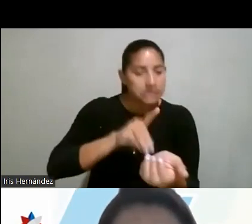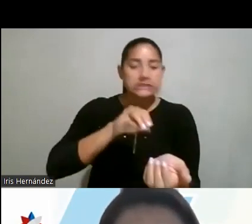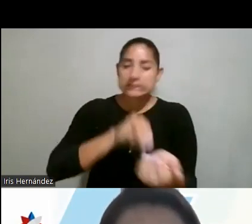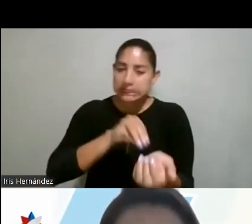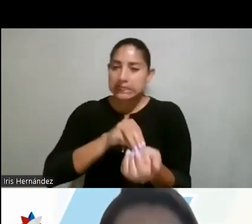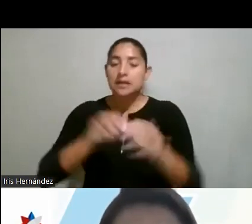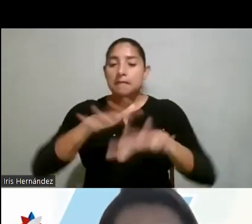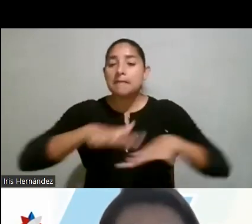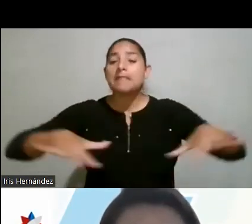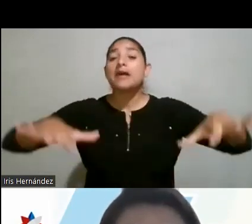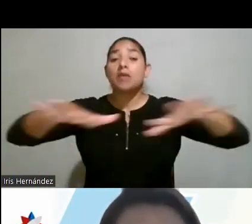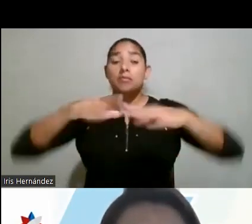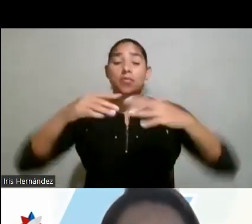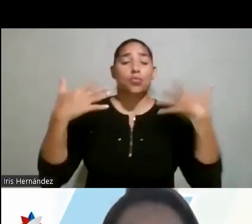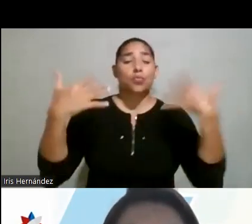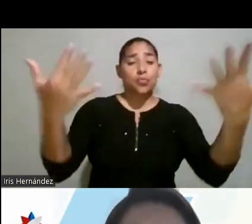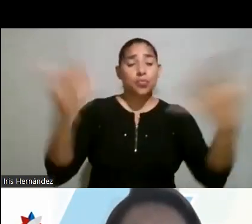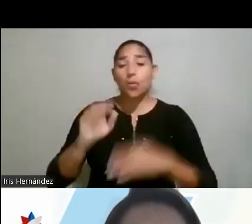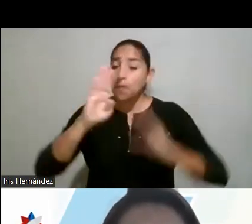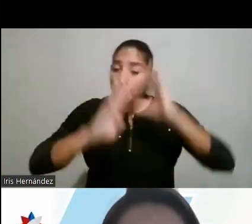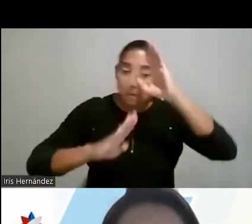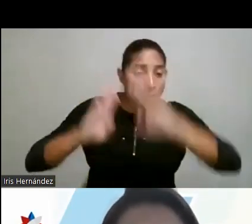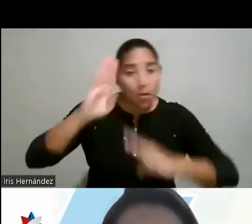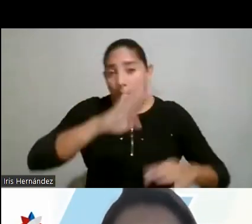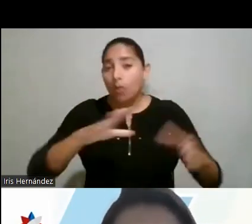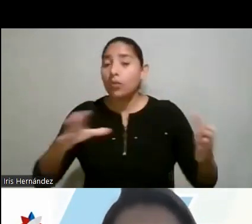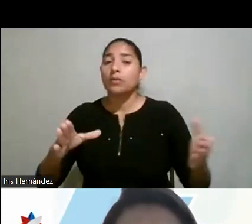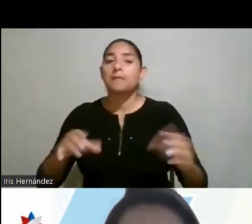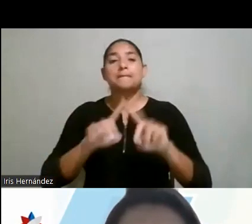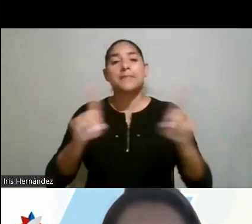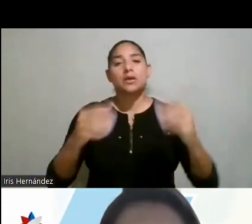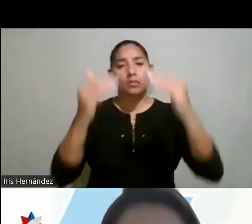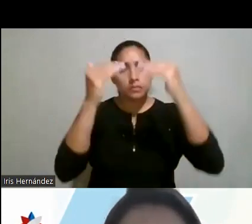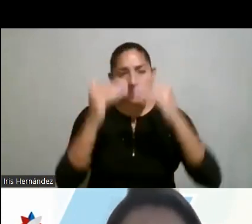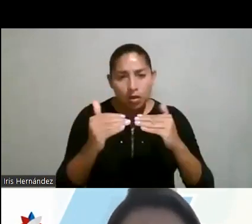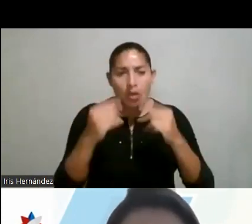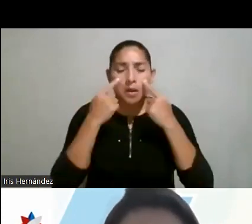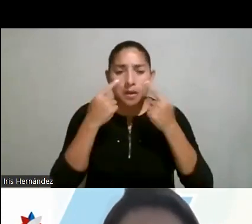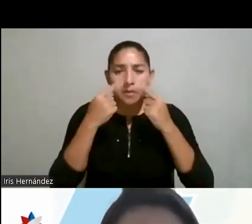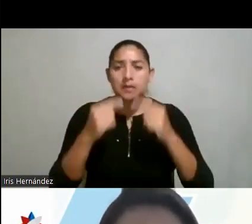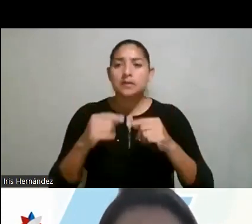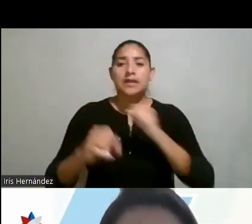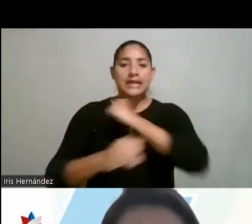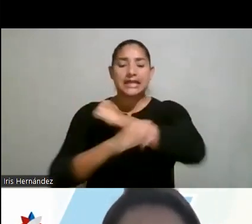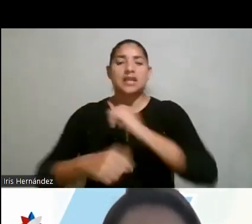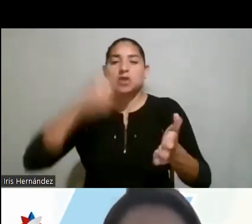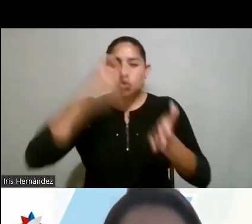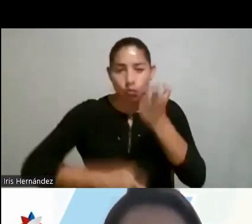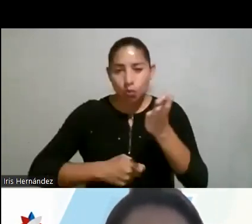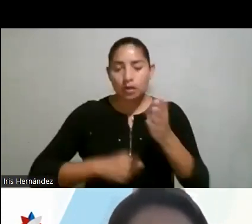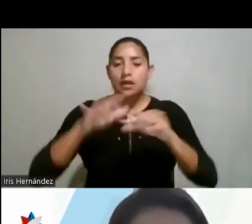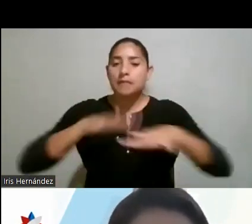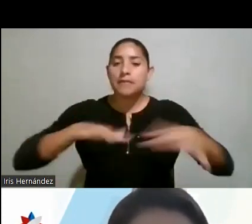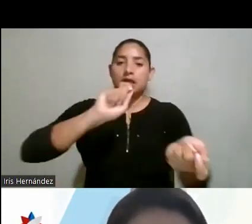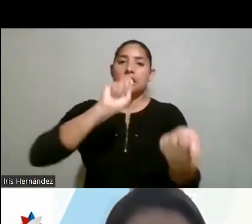medio ambiente, la parte bio, ¿verdad? Mientras que cuando ya estamos hablando de lo que llamamos las ingenierías duras, entonces el panorama